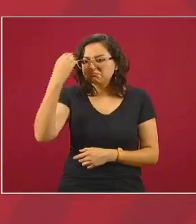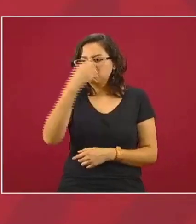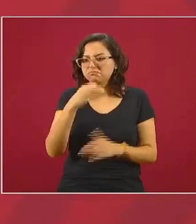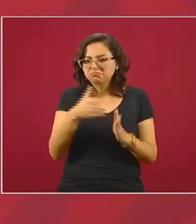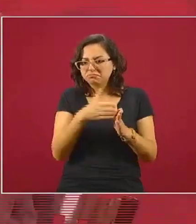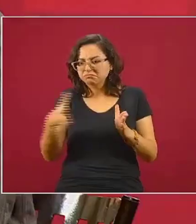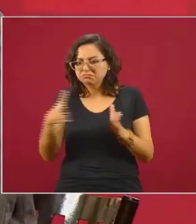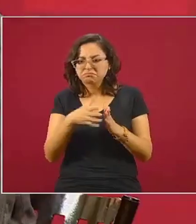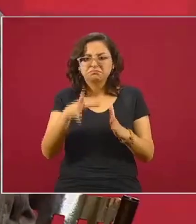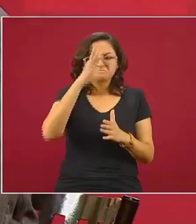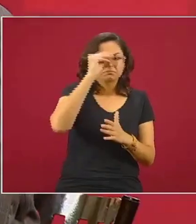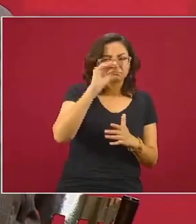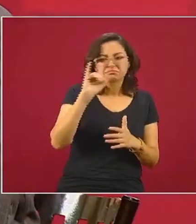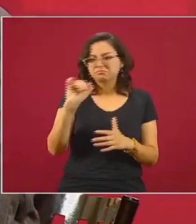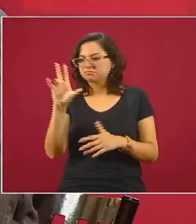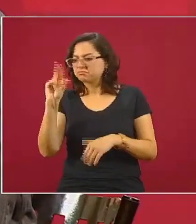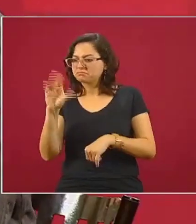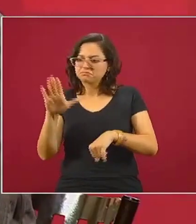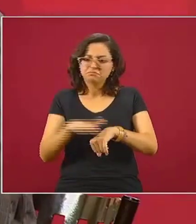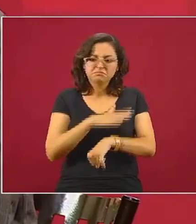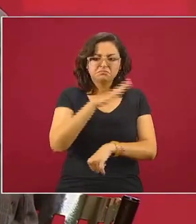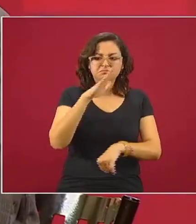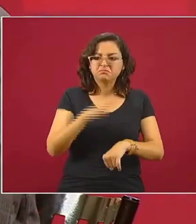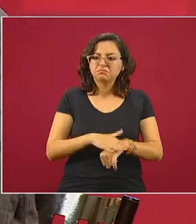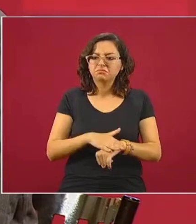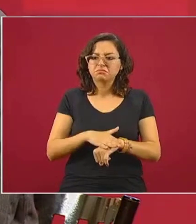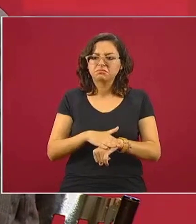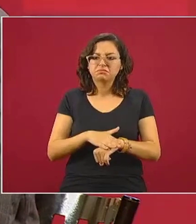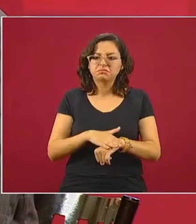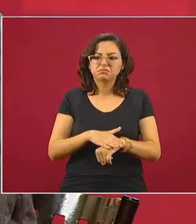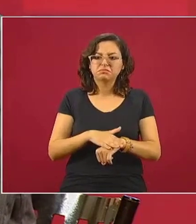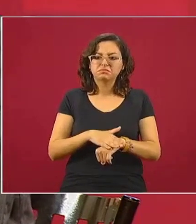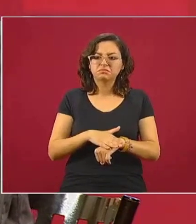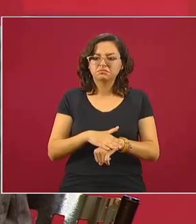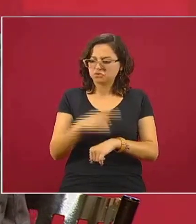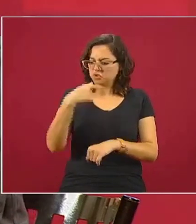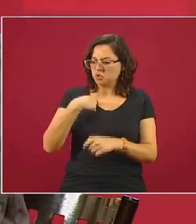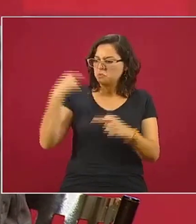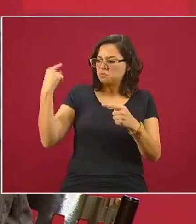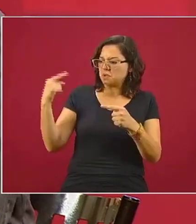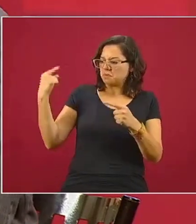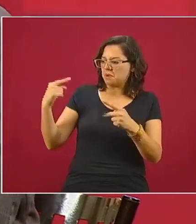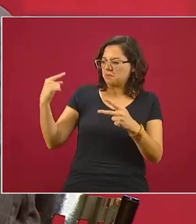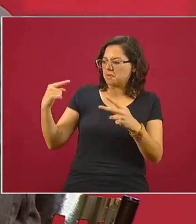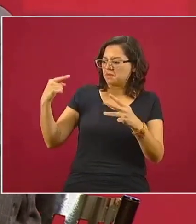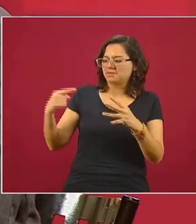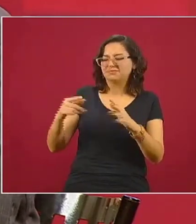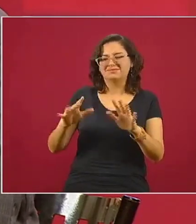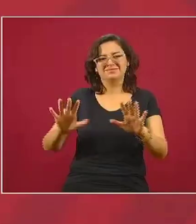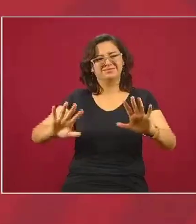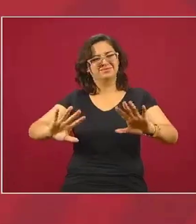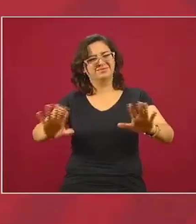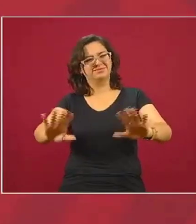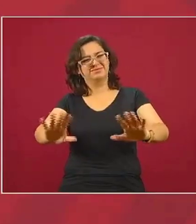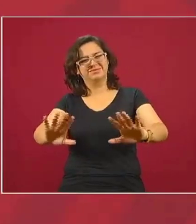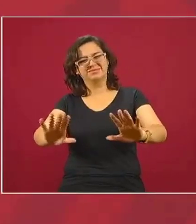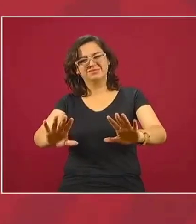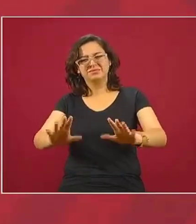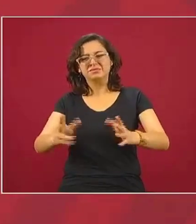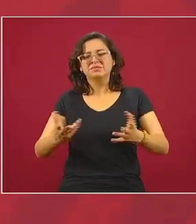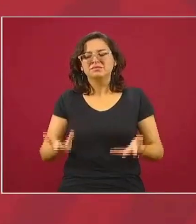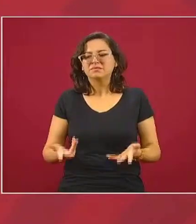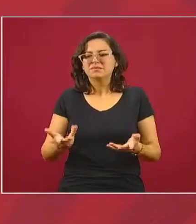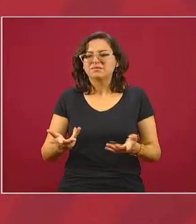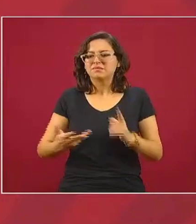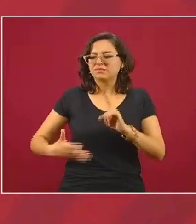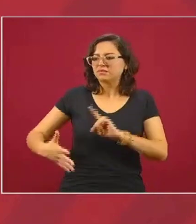aprendiste y seguiste a pie juntillas mis indicaciones sino que van a regresar a un